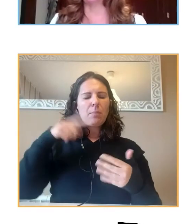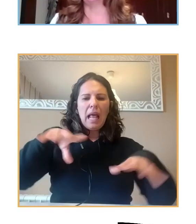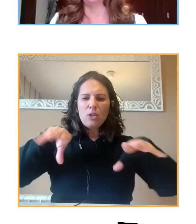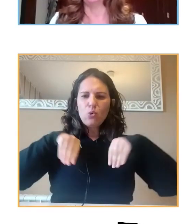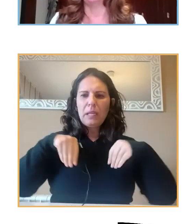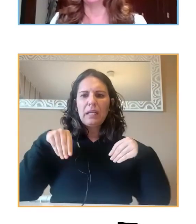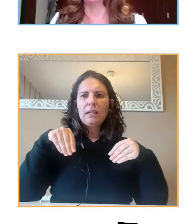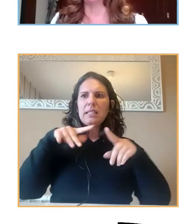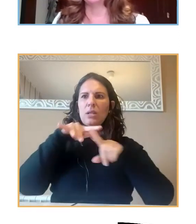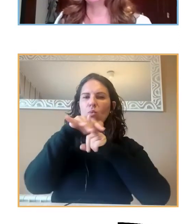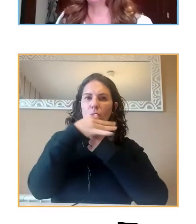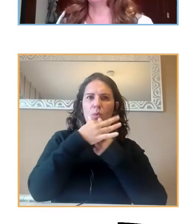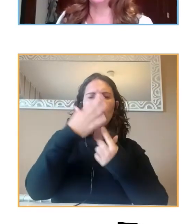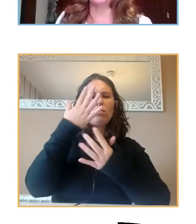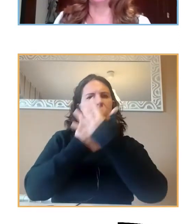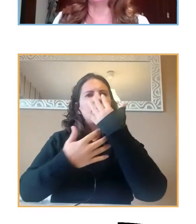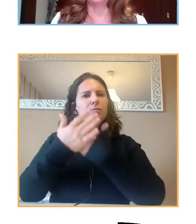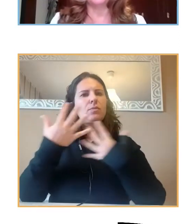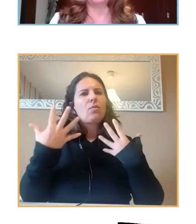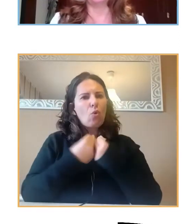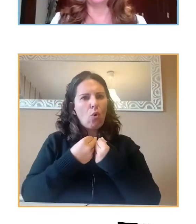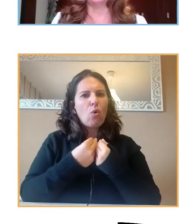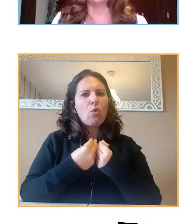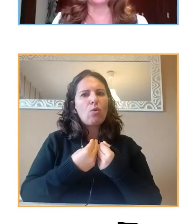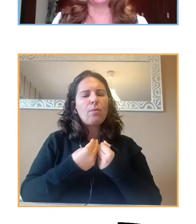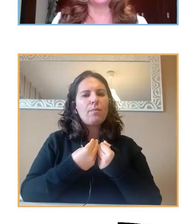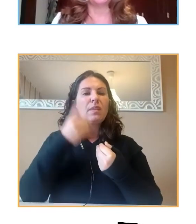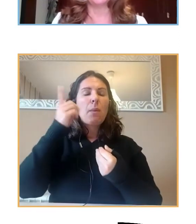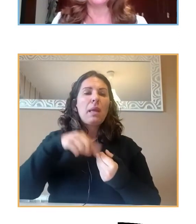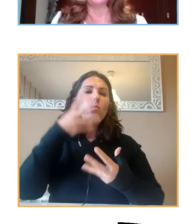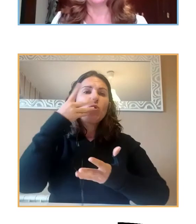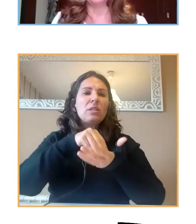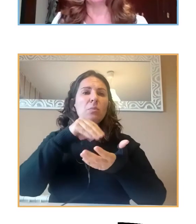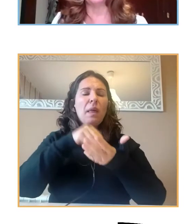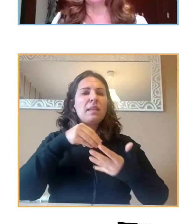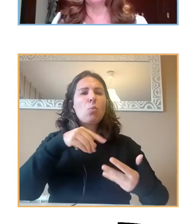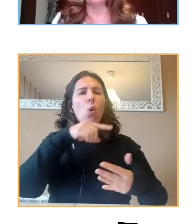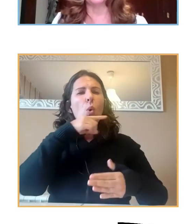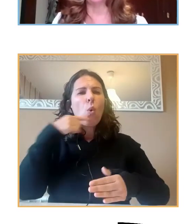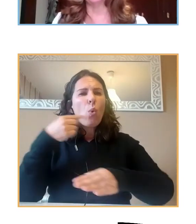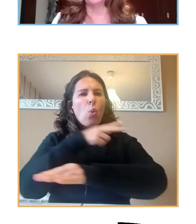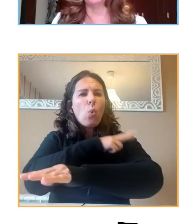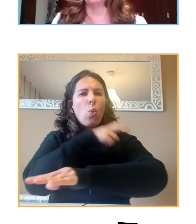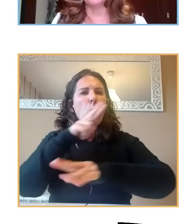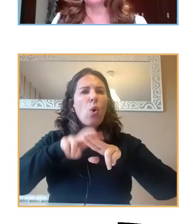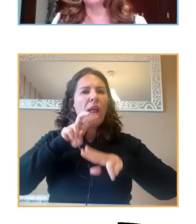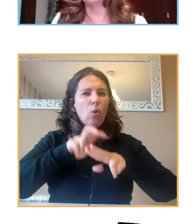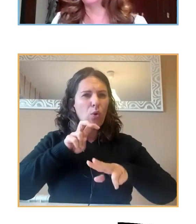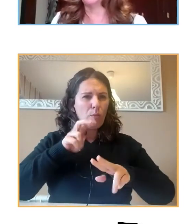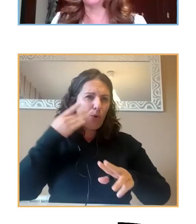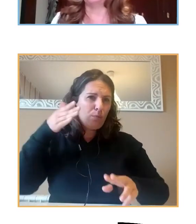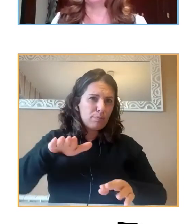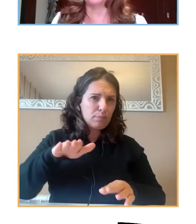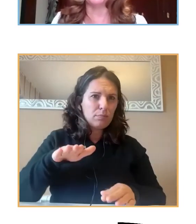combinación con el tratamiento del duelo en muchos casos. También hemos tenido casos de miedo,